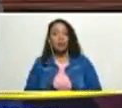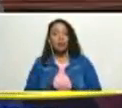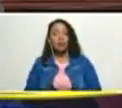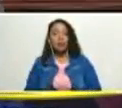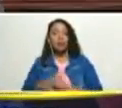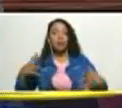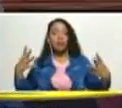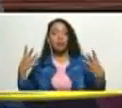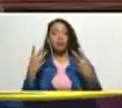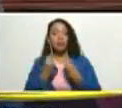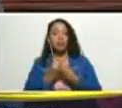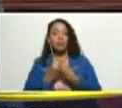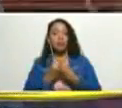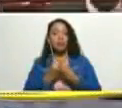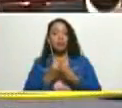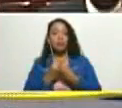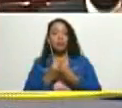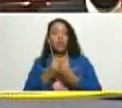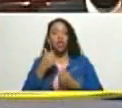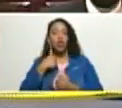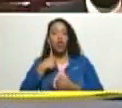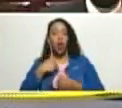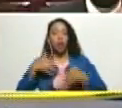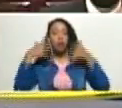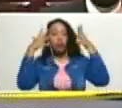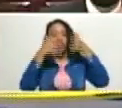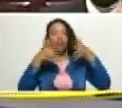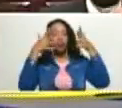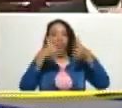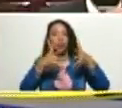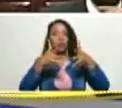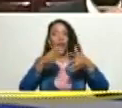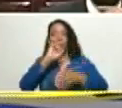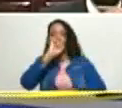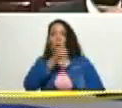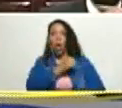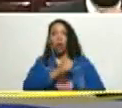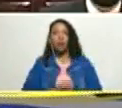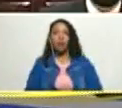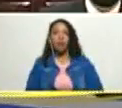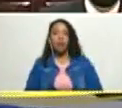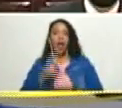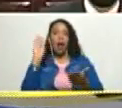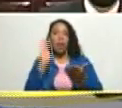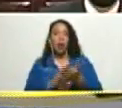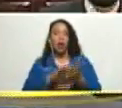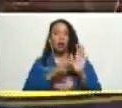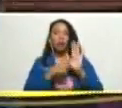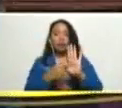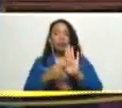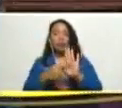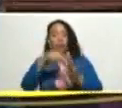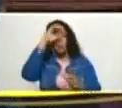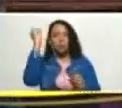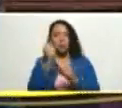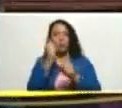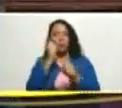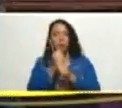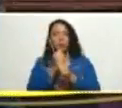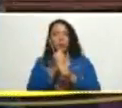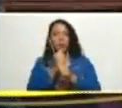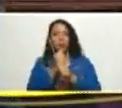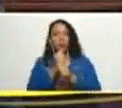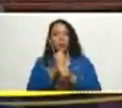orden que estoy dando con pasión y pongan en su agenda de trabajo en sus